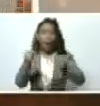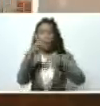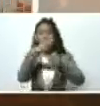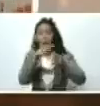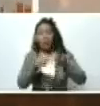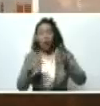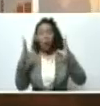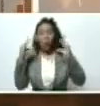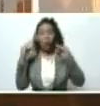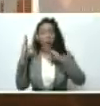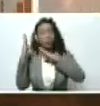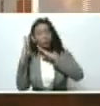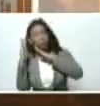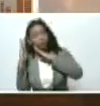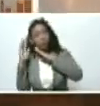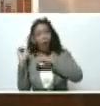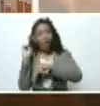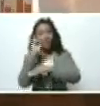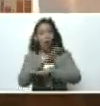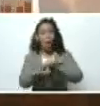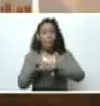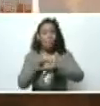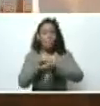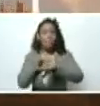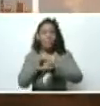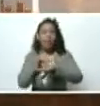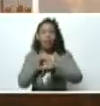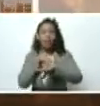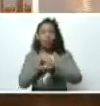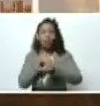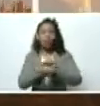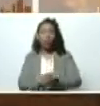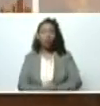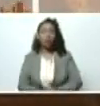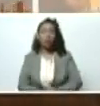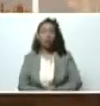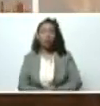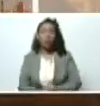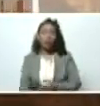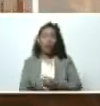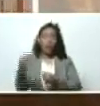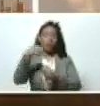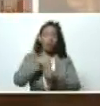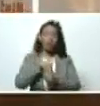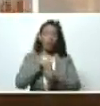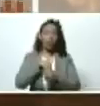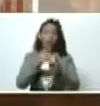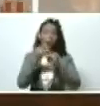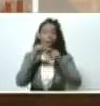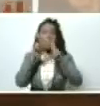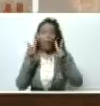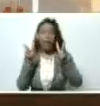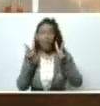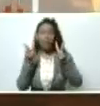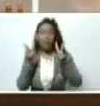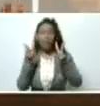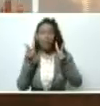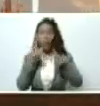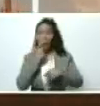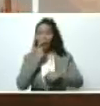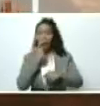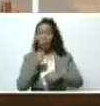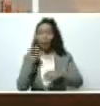con colchones, que envió el ministro de Interior y Paz, el ministro Ceballos,